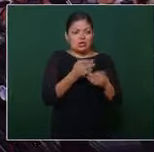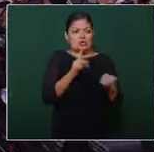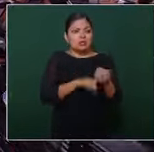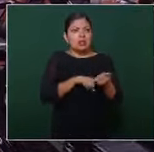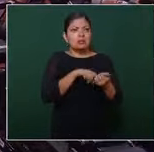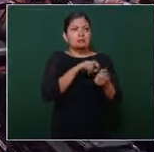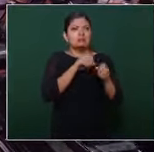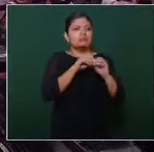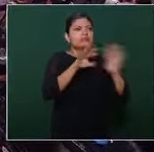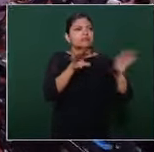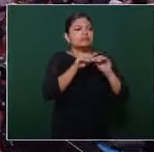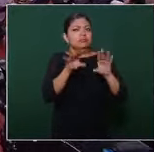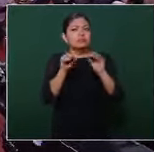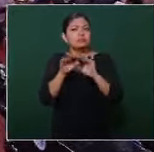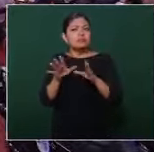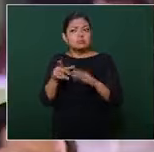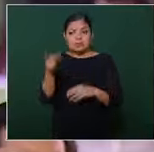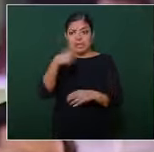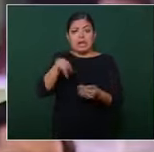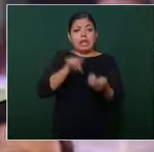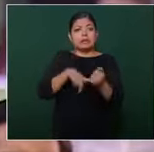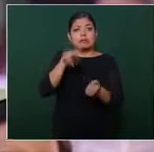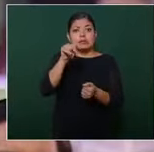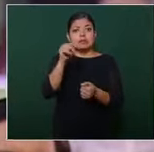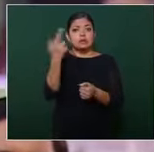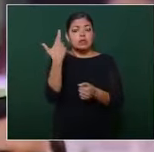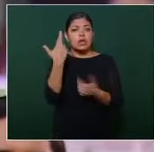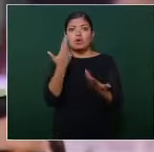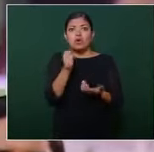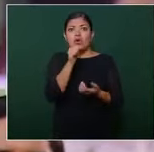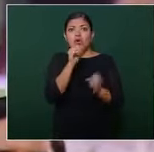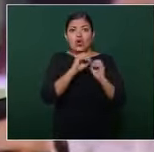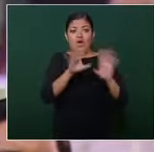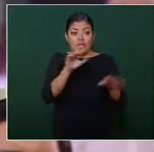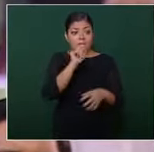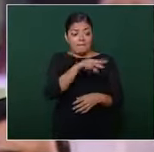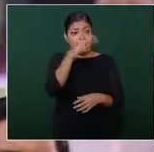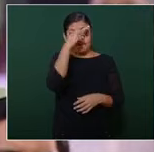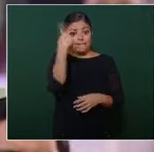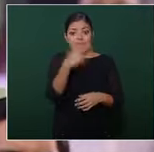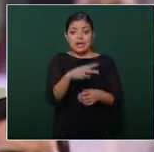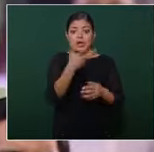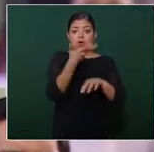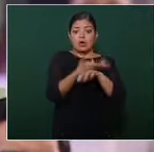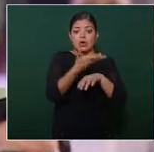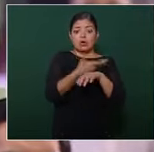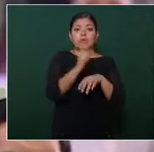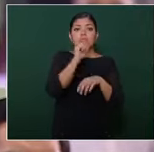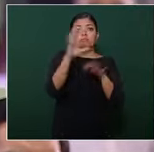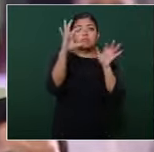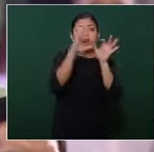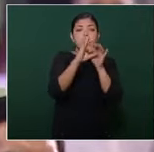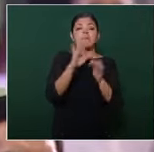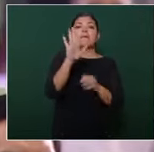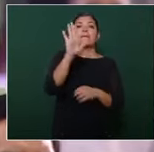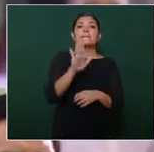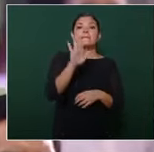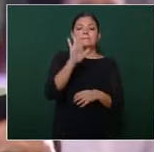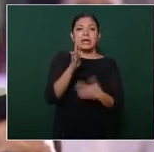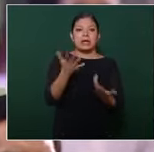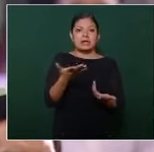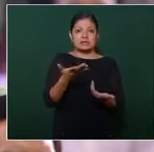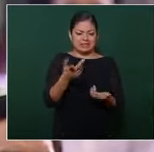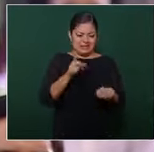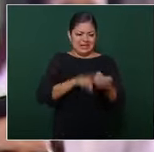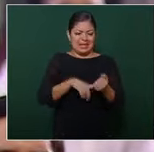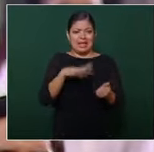plana y se buscan reacciones casi ningún medio lo hizo cuando México utilizó este mismo mecanismo con Estados Unidos pareciera que hay